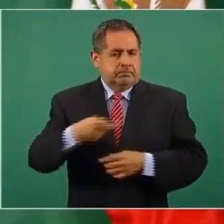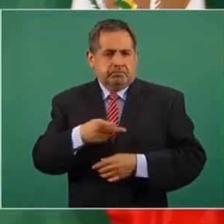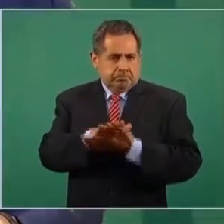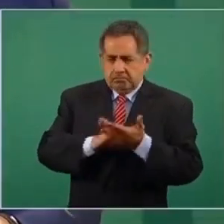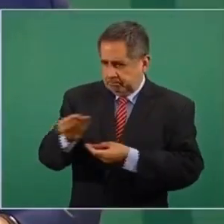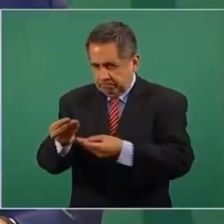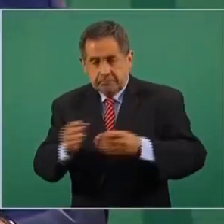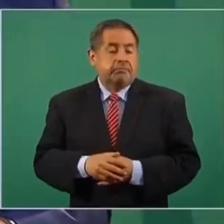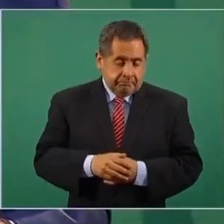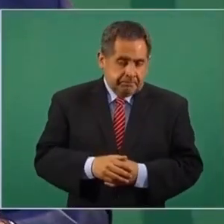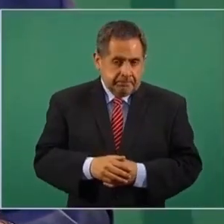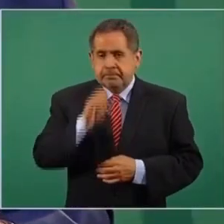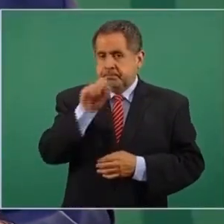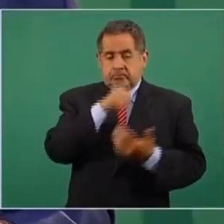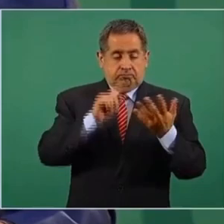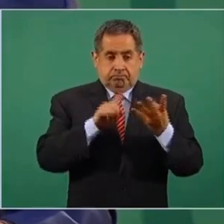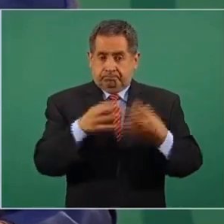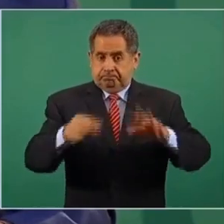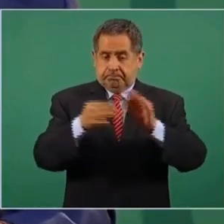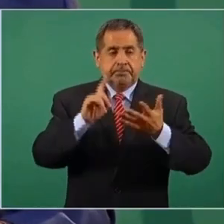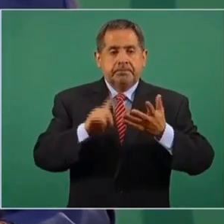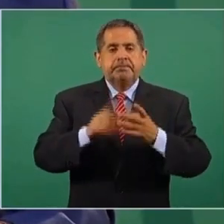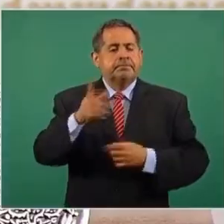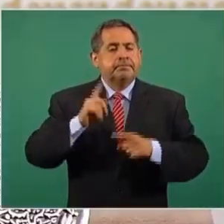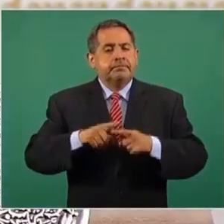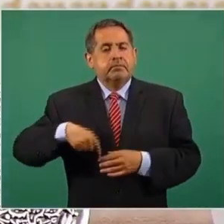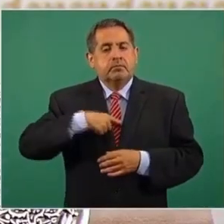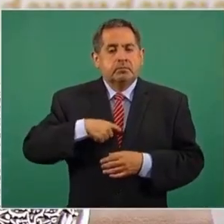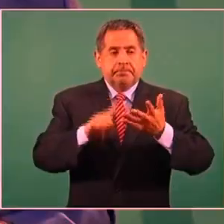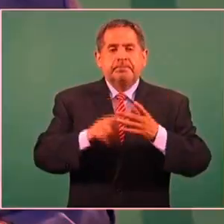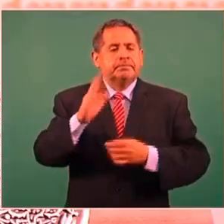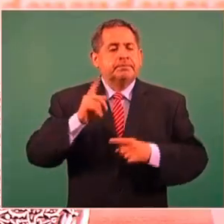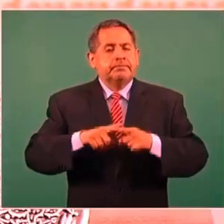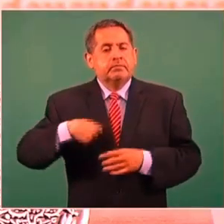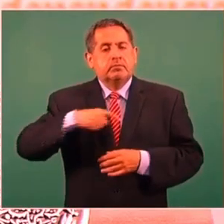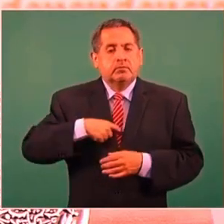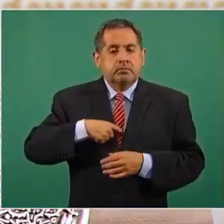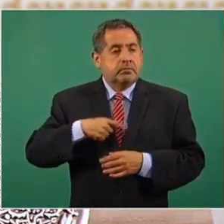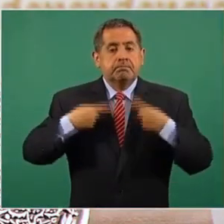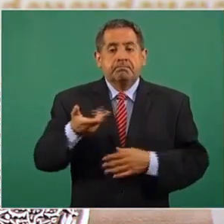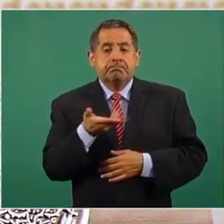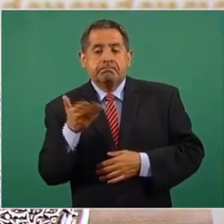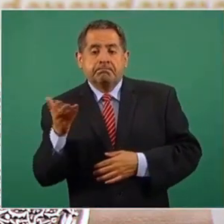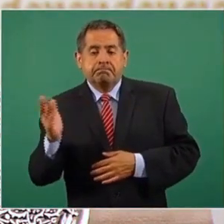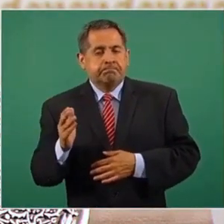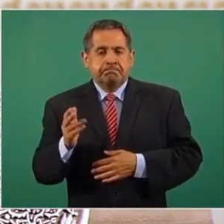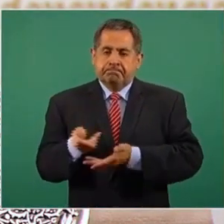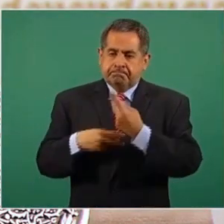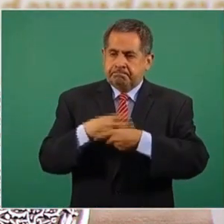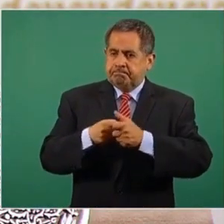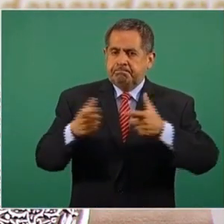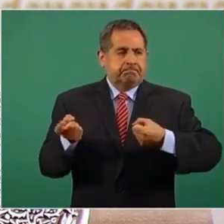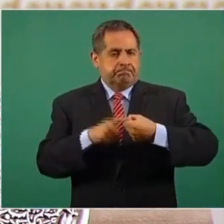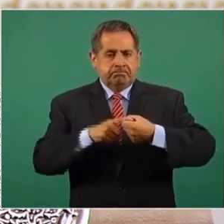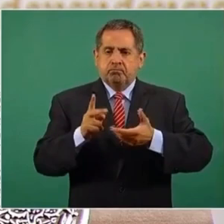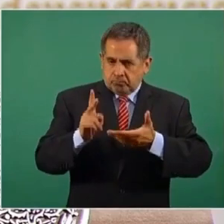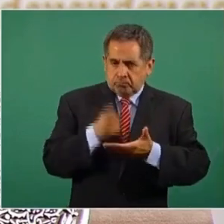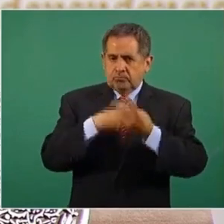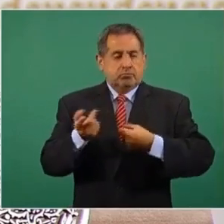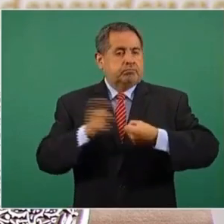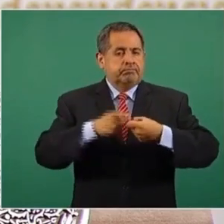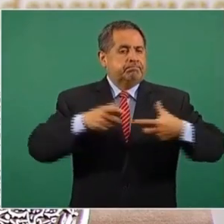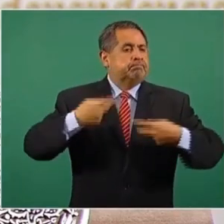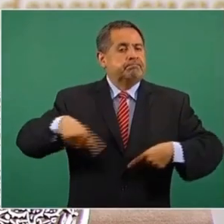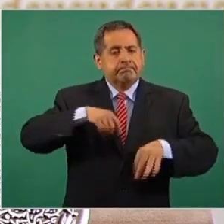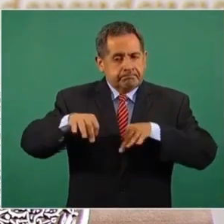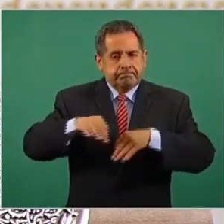y también otros datos importantes. No estamos perdiendo empleos, no estamos perdiendo empleos, al contrario, se recuperaron empleos en